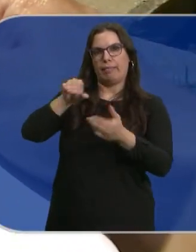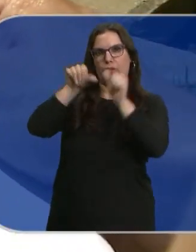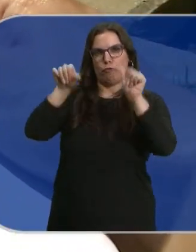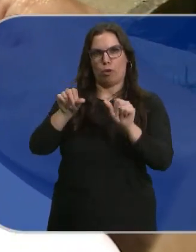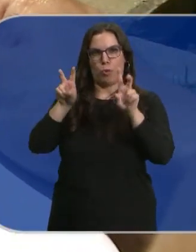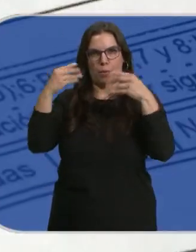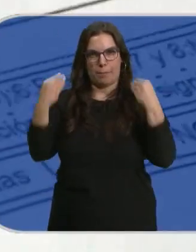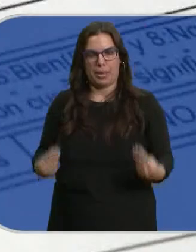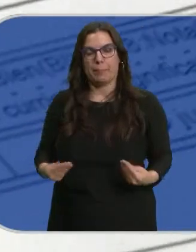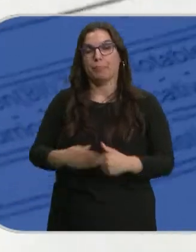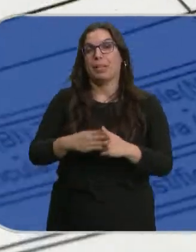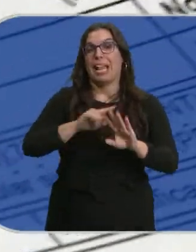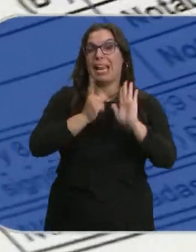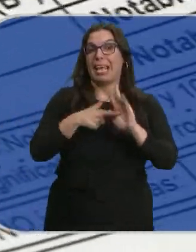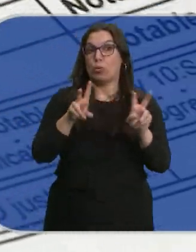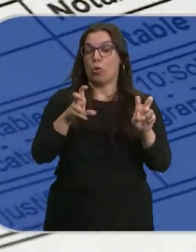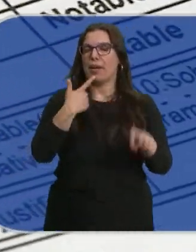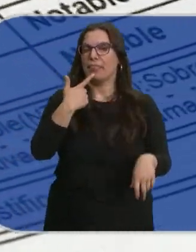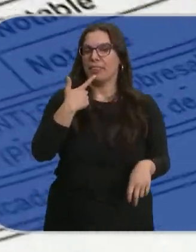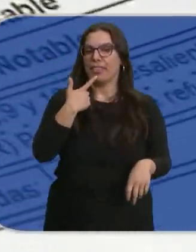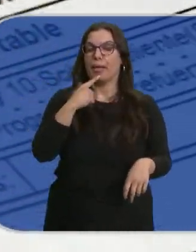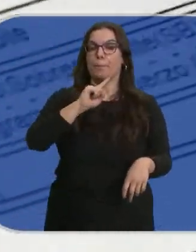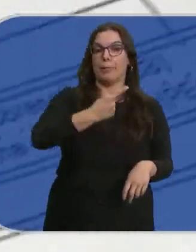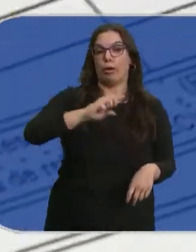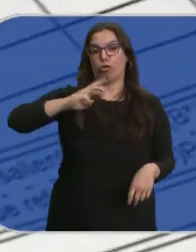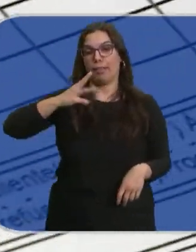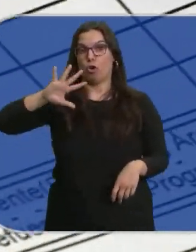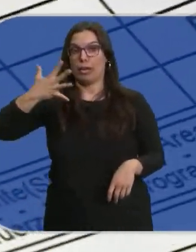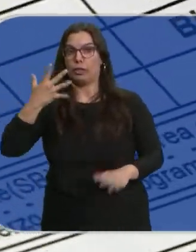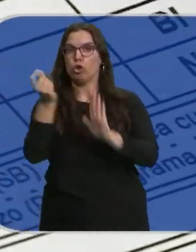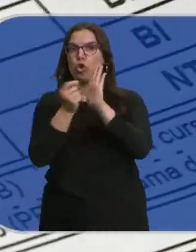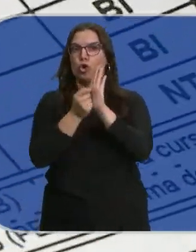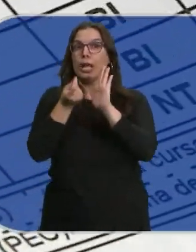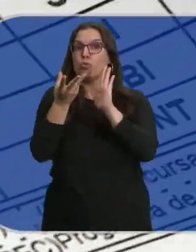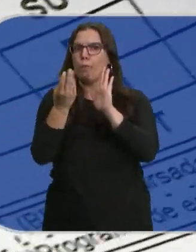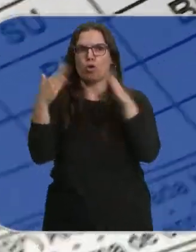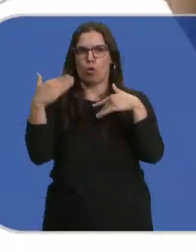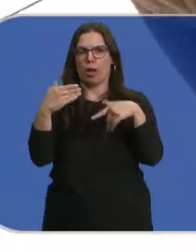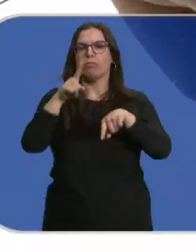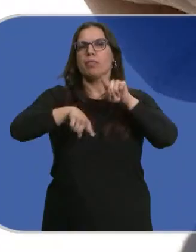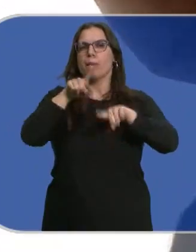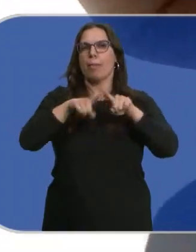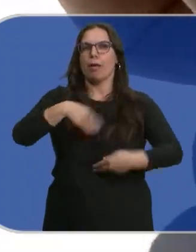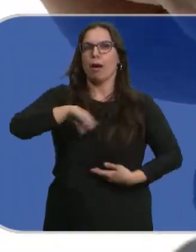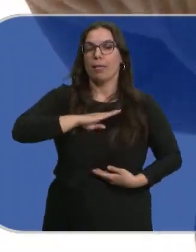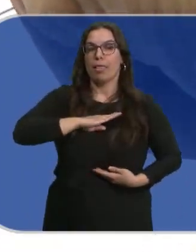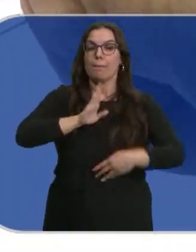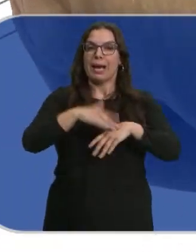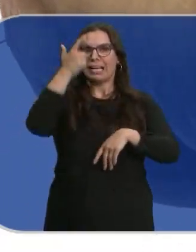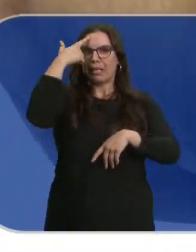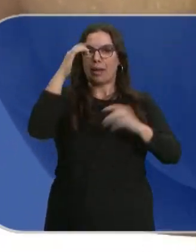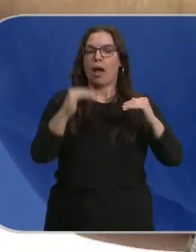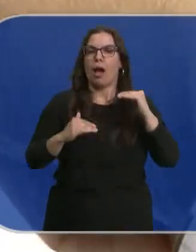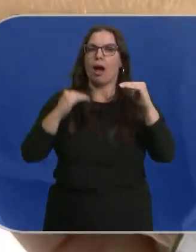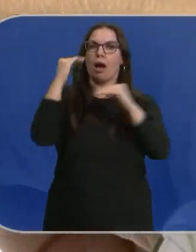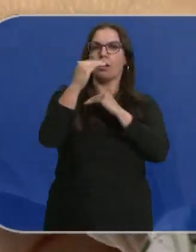nuevo formato. Con la LONLOE este año en los cursos impares ya no hay notas numéricas sino cualitativas. Y para saber si pasa de curso hay que fijarse